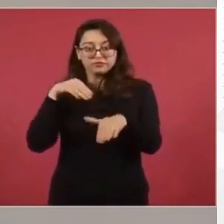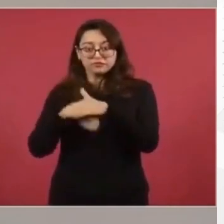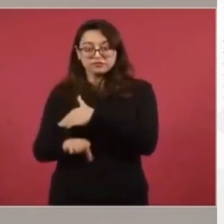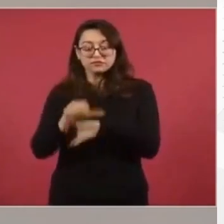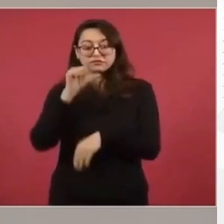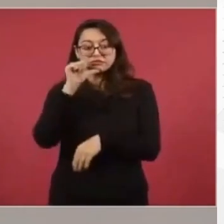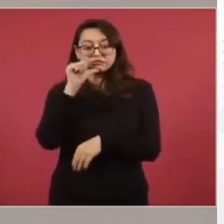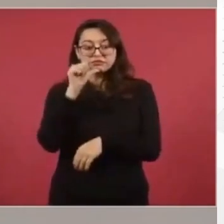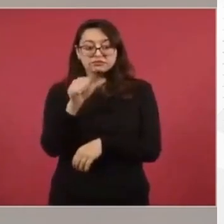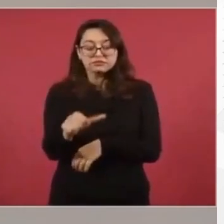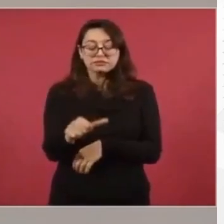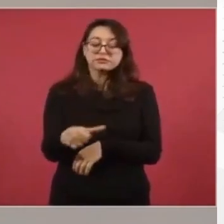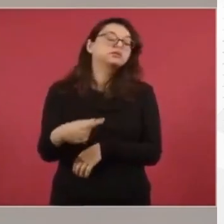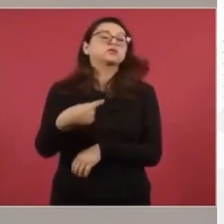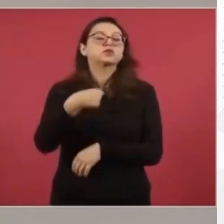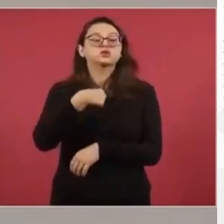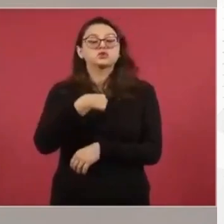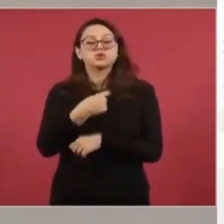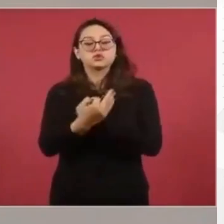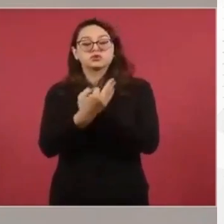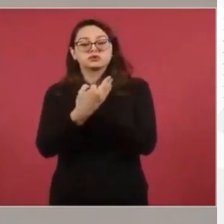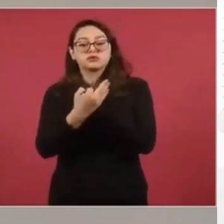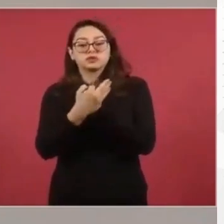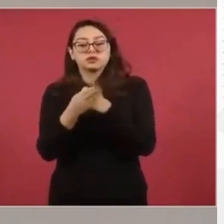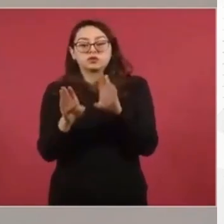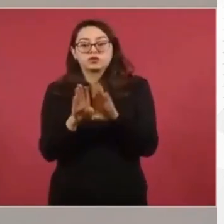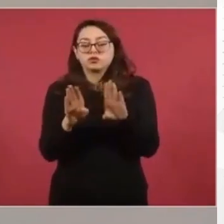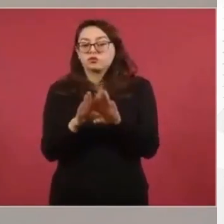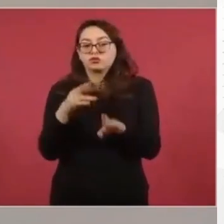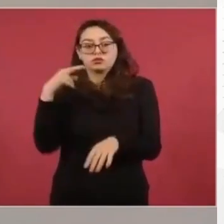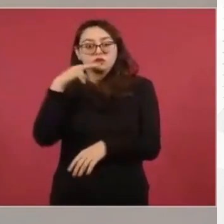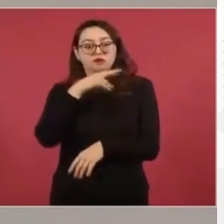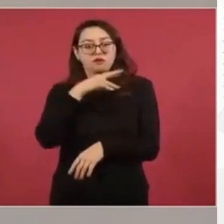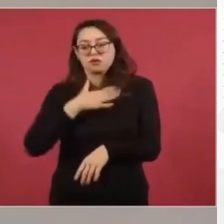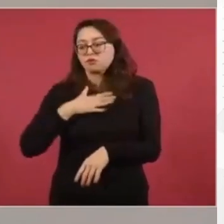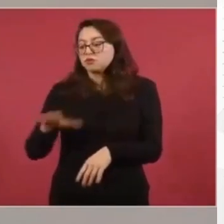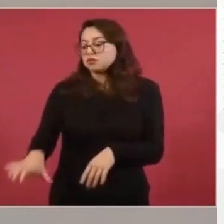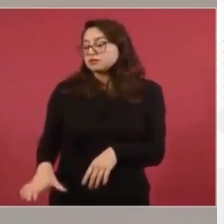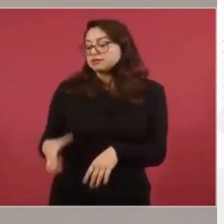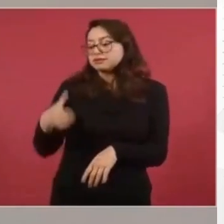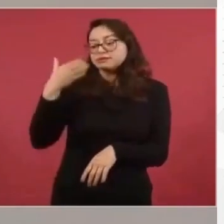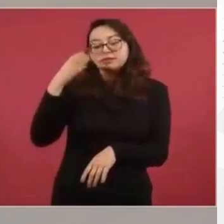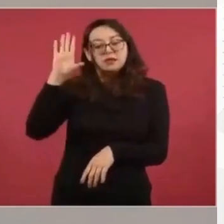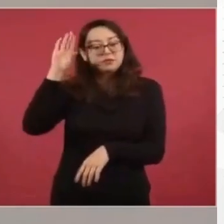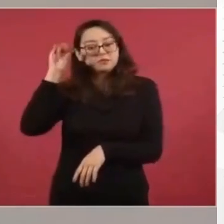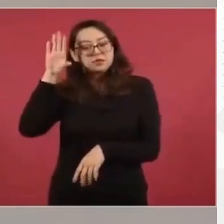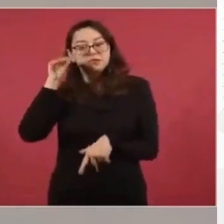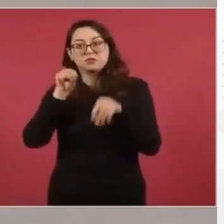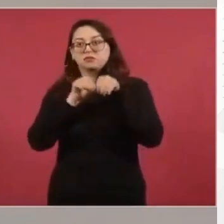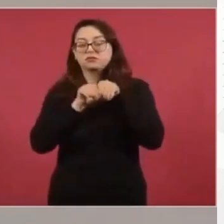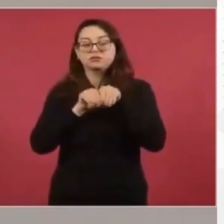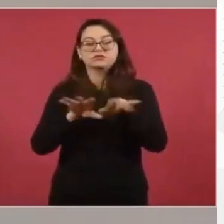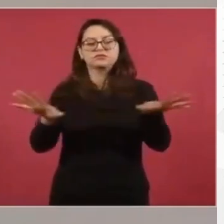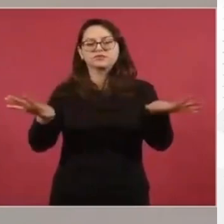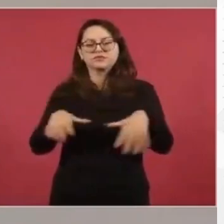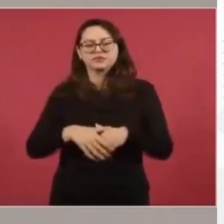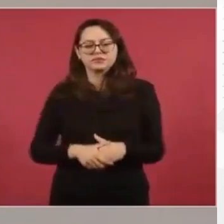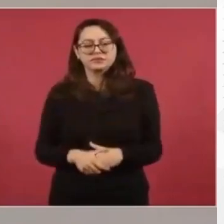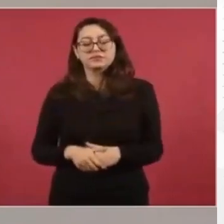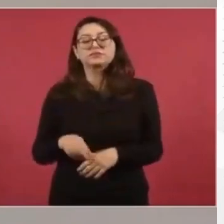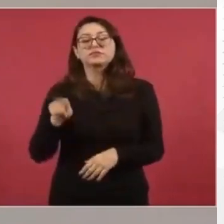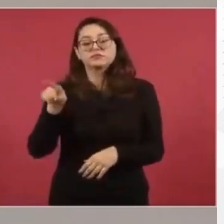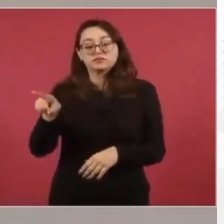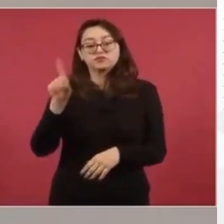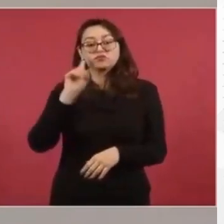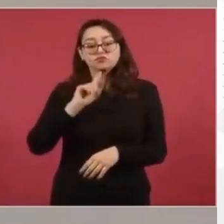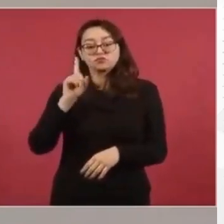La única manera que yo busqué para defenderme fue transmitir en vivo. Eso está documentado también. E incluso se ve cuando